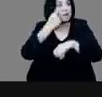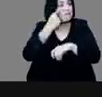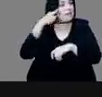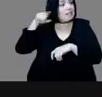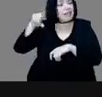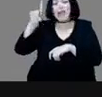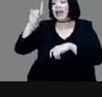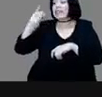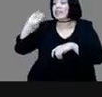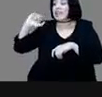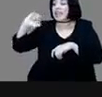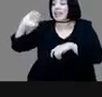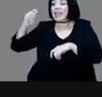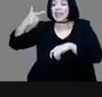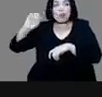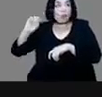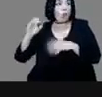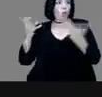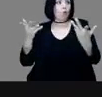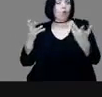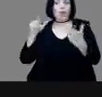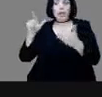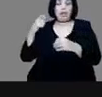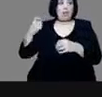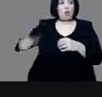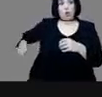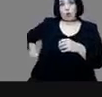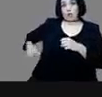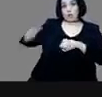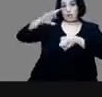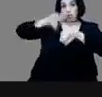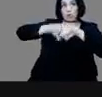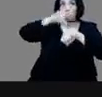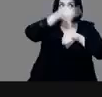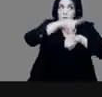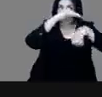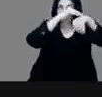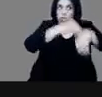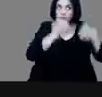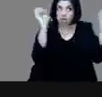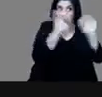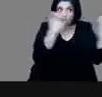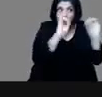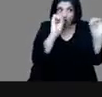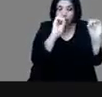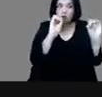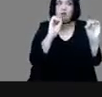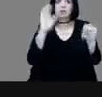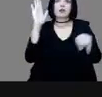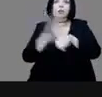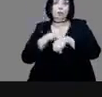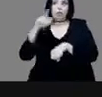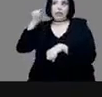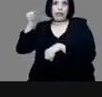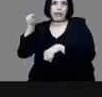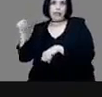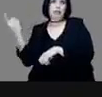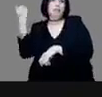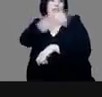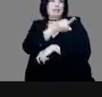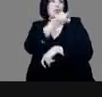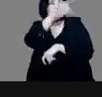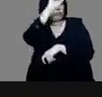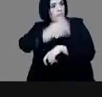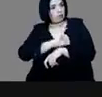gobernador de Cuba, a quien él había desobedecido, porque Velázquez lo había nombrado jefe de la Armada,